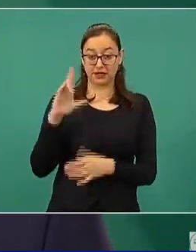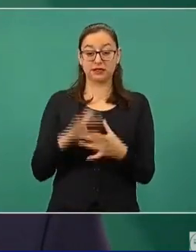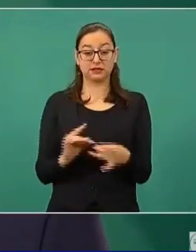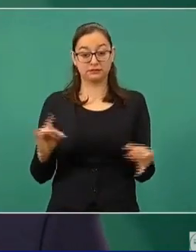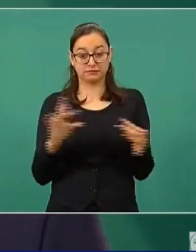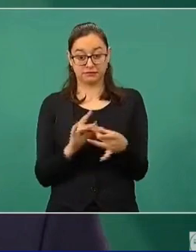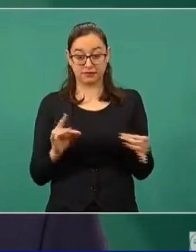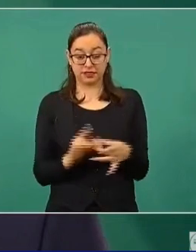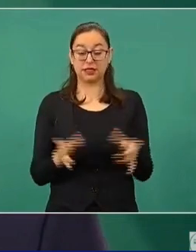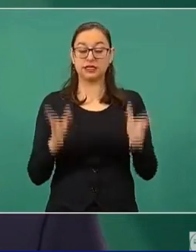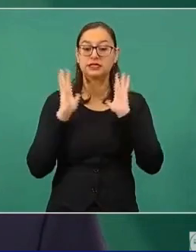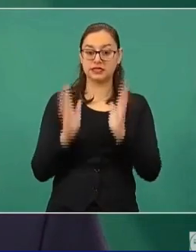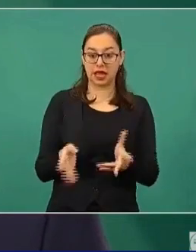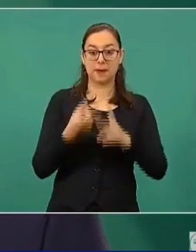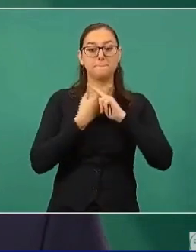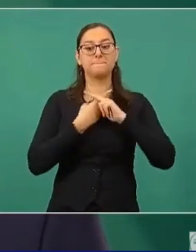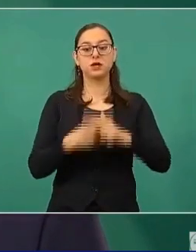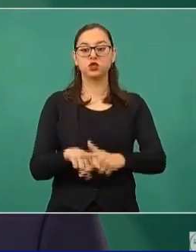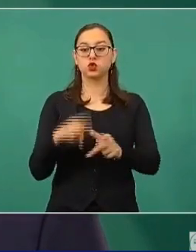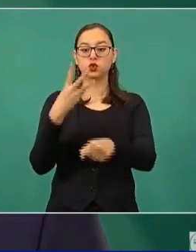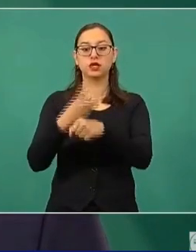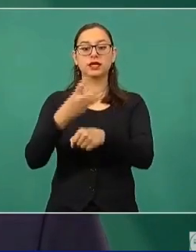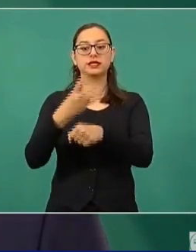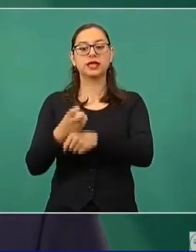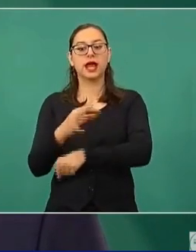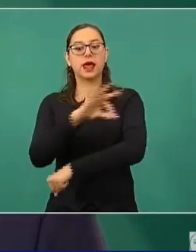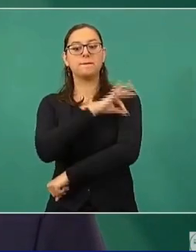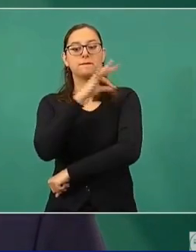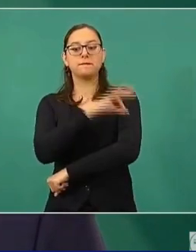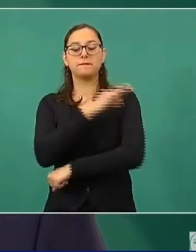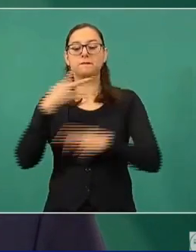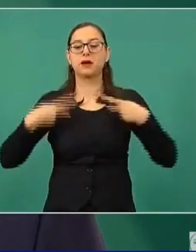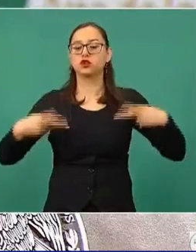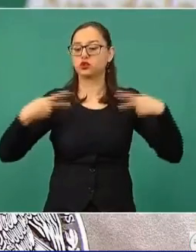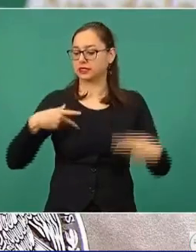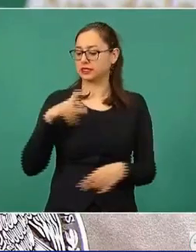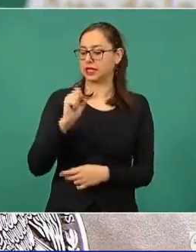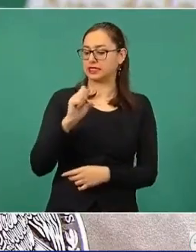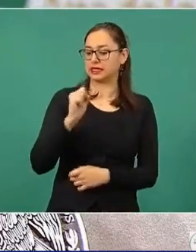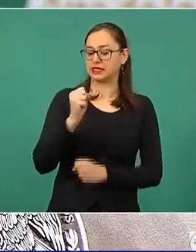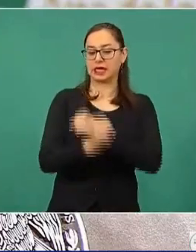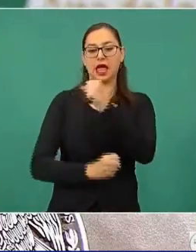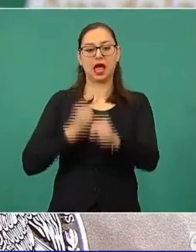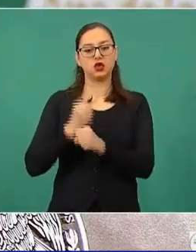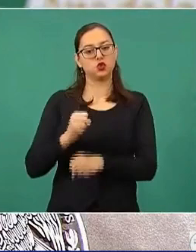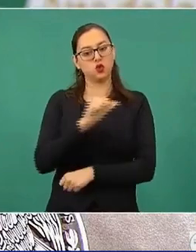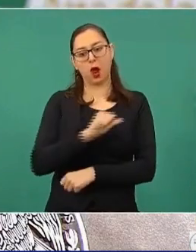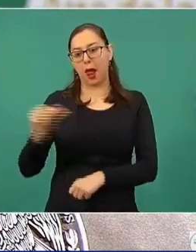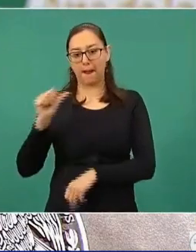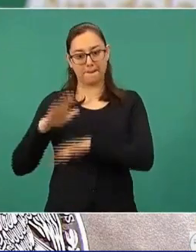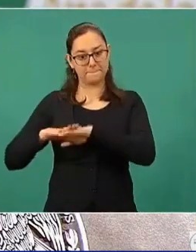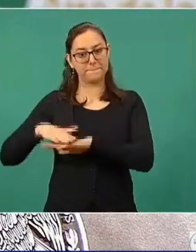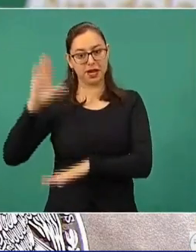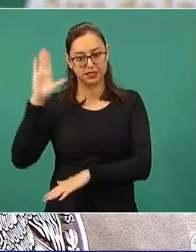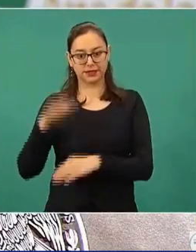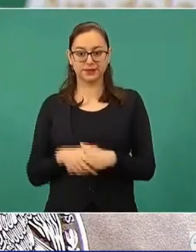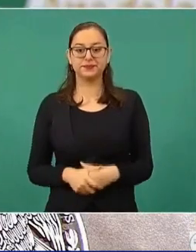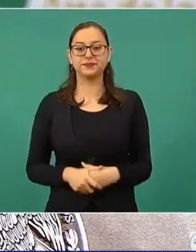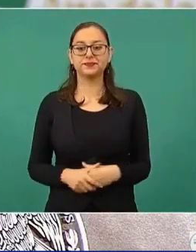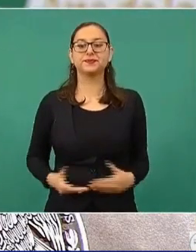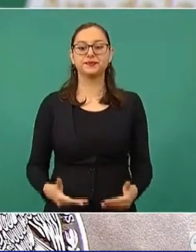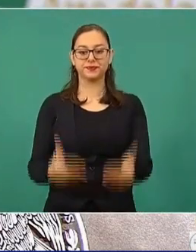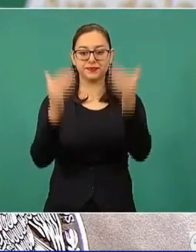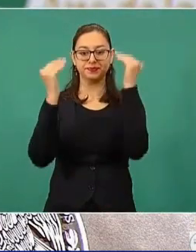ya el refuerzo de vacuna para todas las personas de 60 años de edad en adelante. La siguiente.